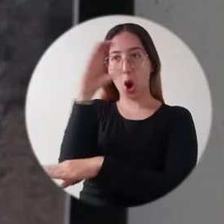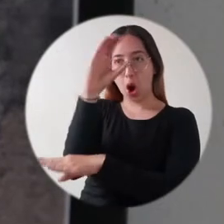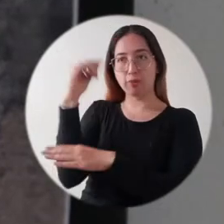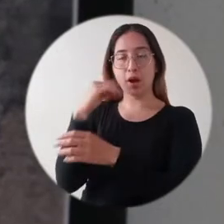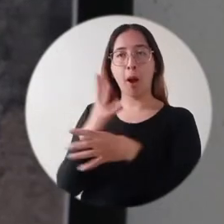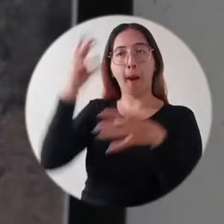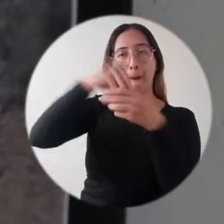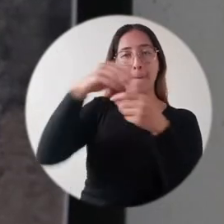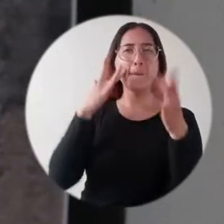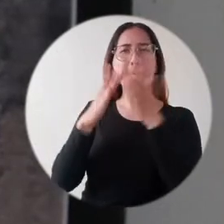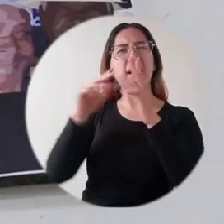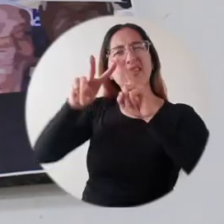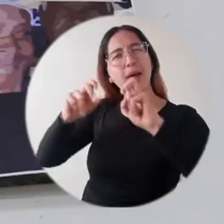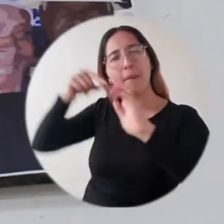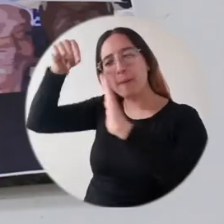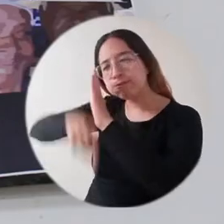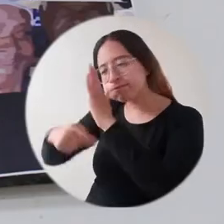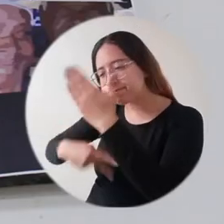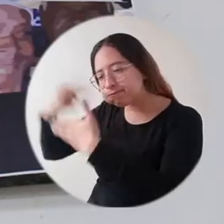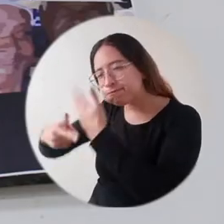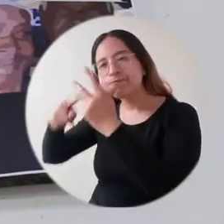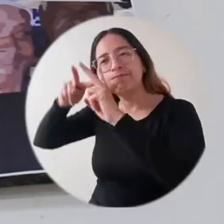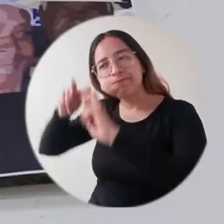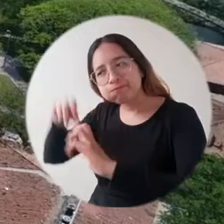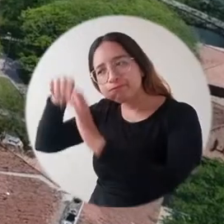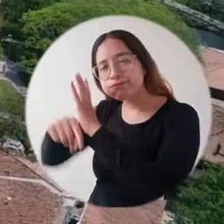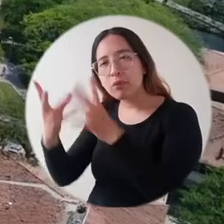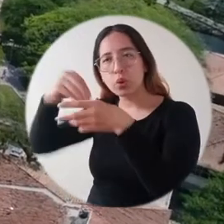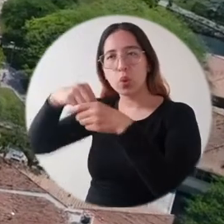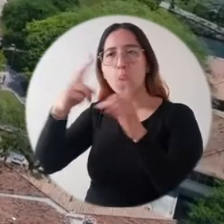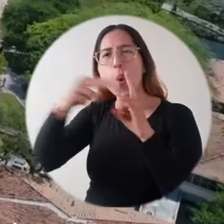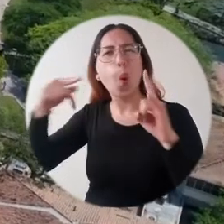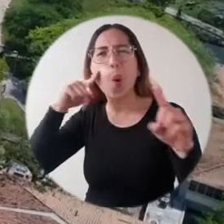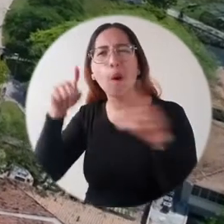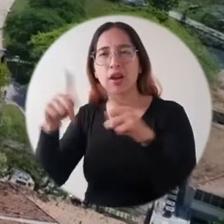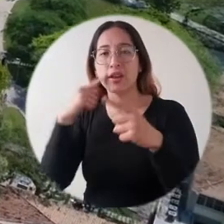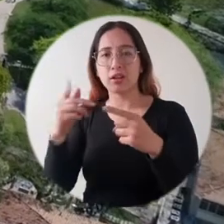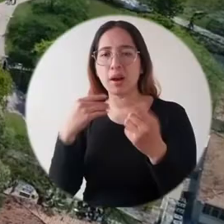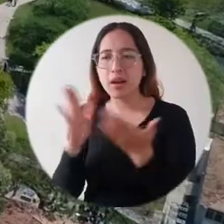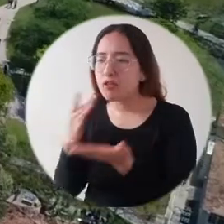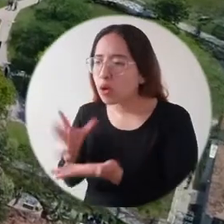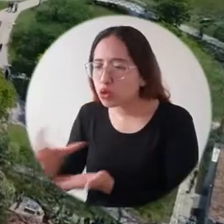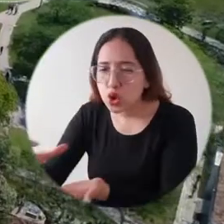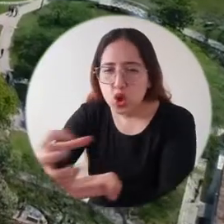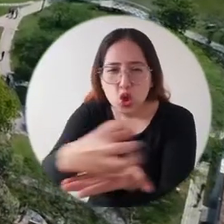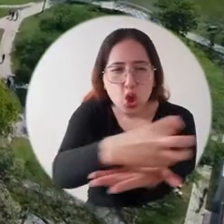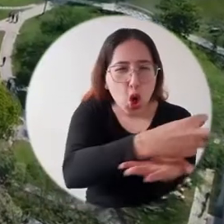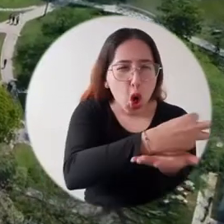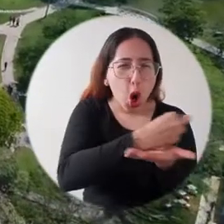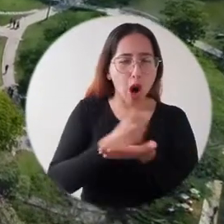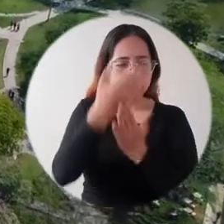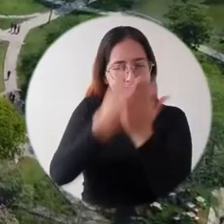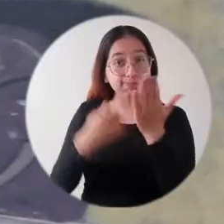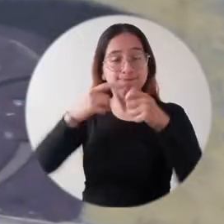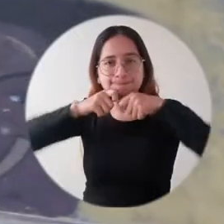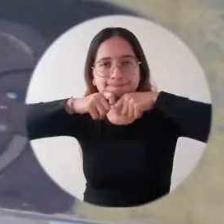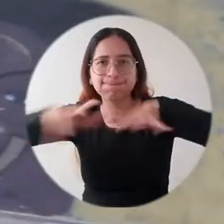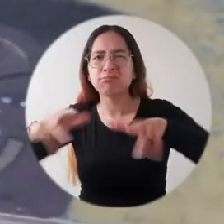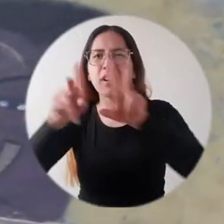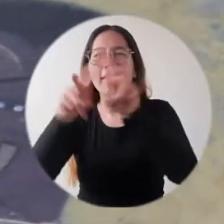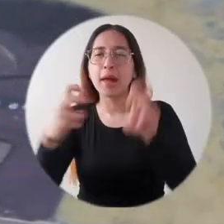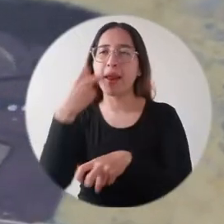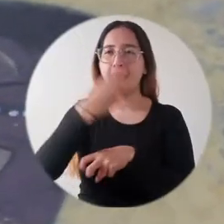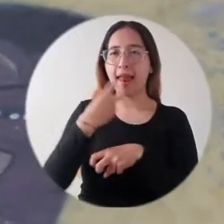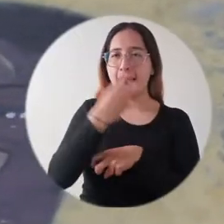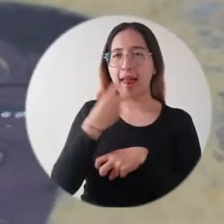Colombiano, adscrita a la Vicerrectoría de Investigación de la Alma Mater, que ha trabajado en la recopilación y difusión de las oralidades de